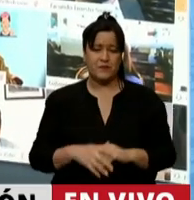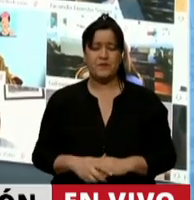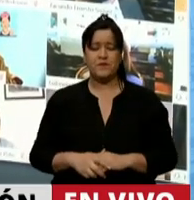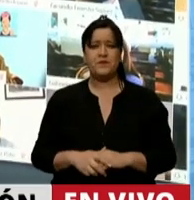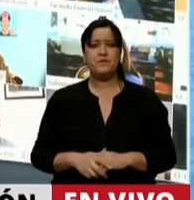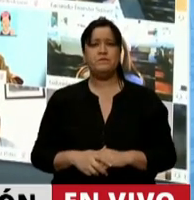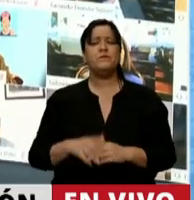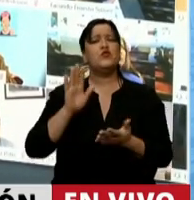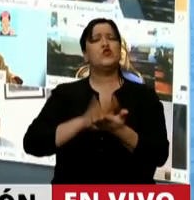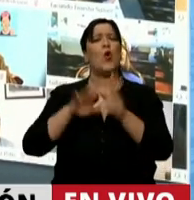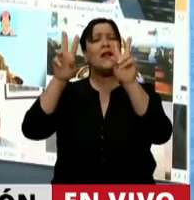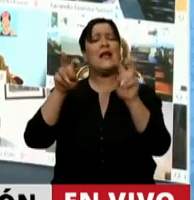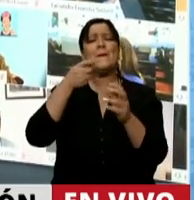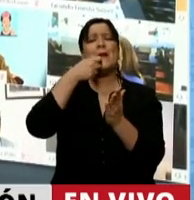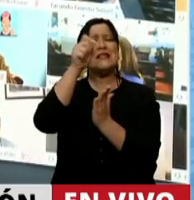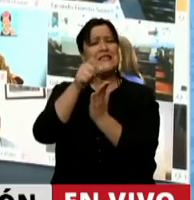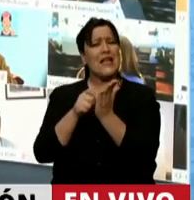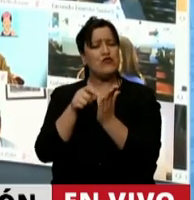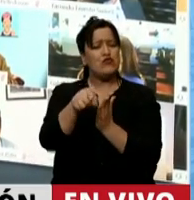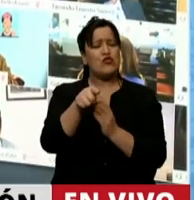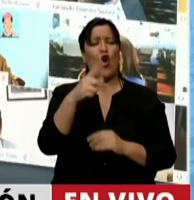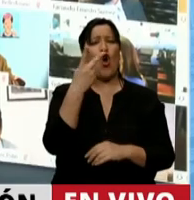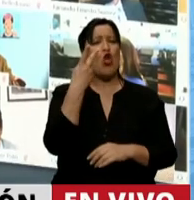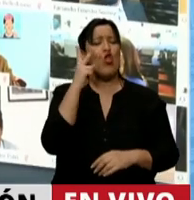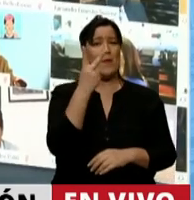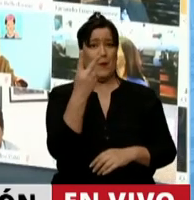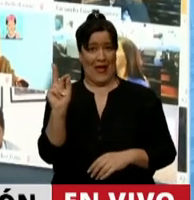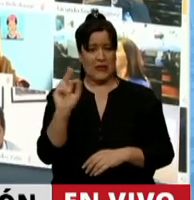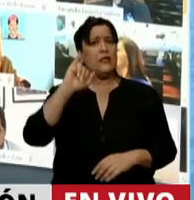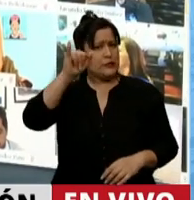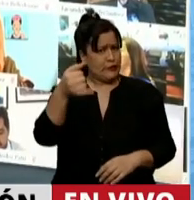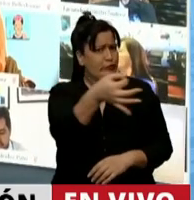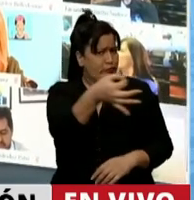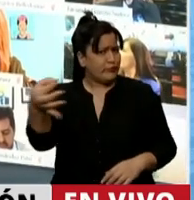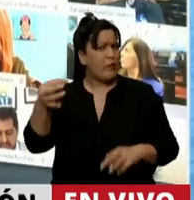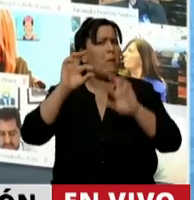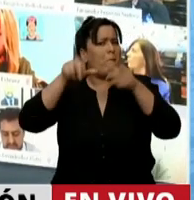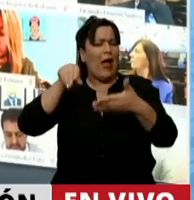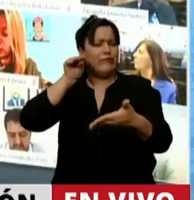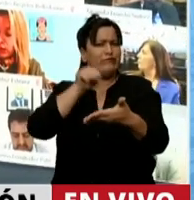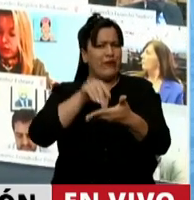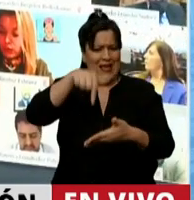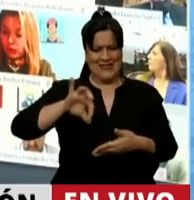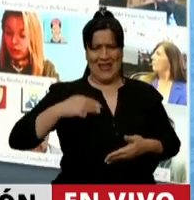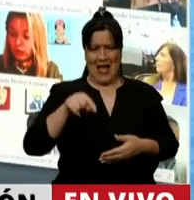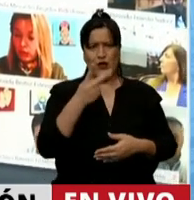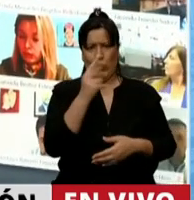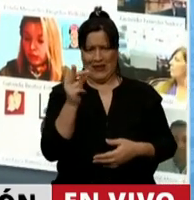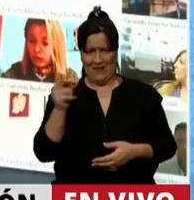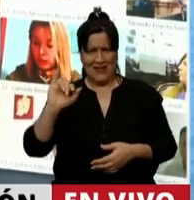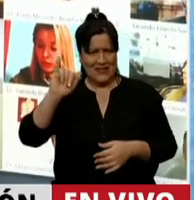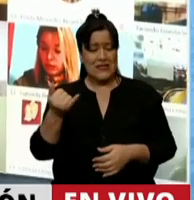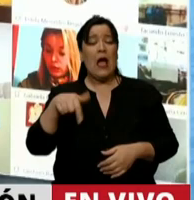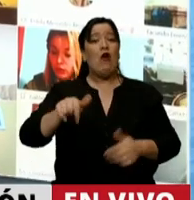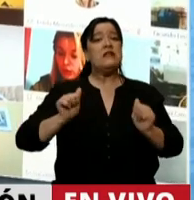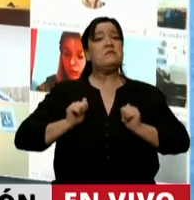Con respecto al Censo 2020, es cierto, estaba planificado para este año, estamos